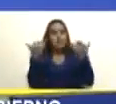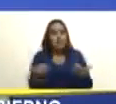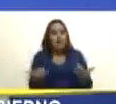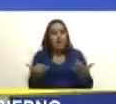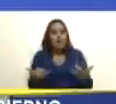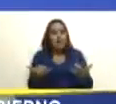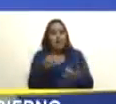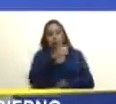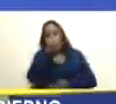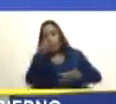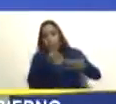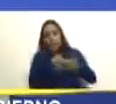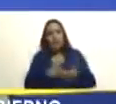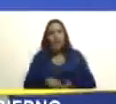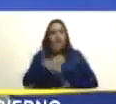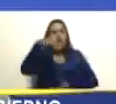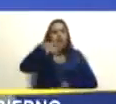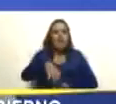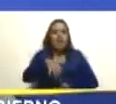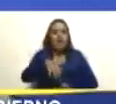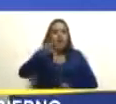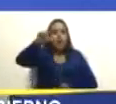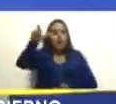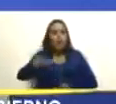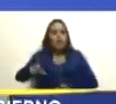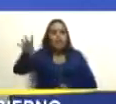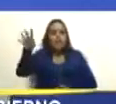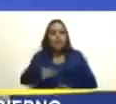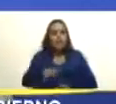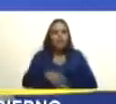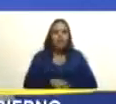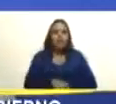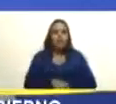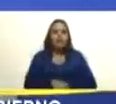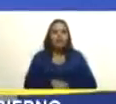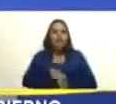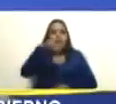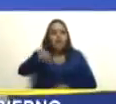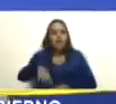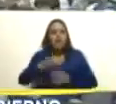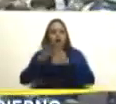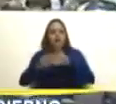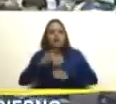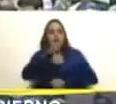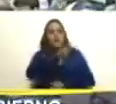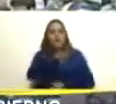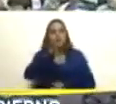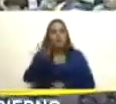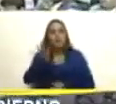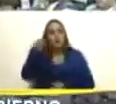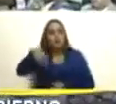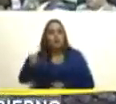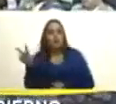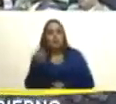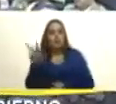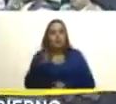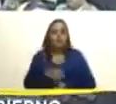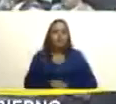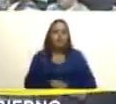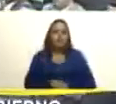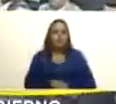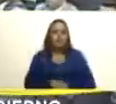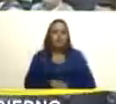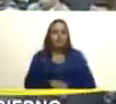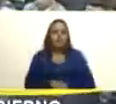por definitiva el Estado Guayana Esequiba el Estado número 24 de Venezuela a buena